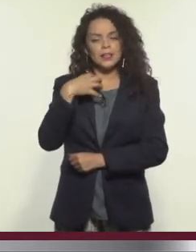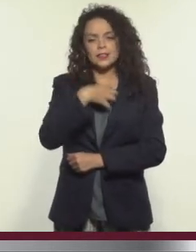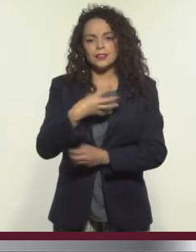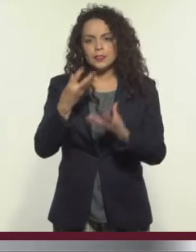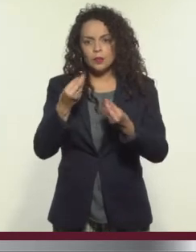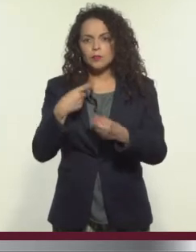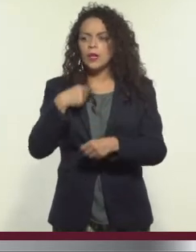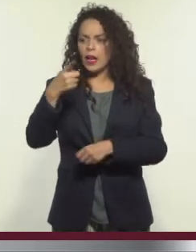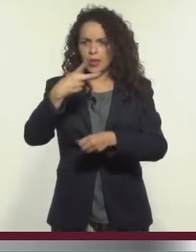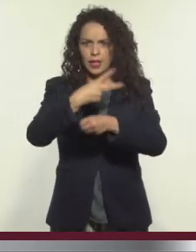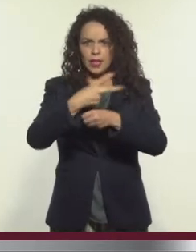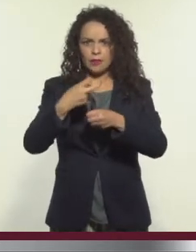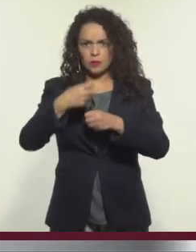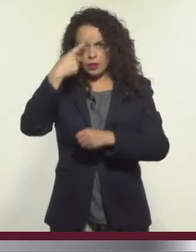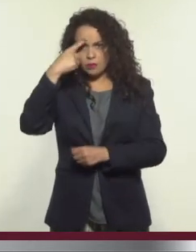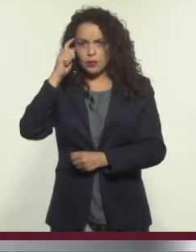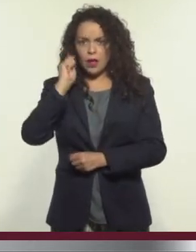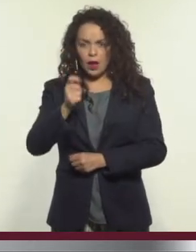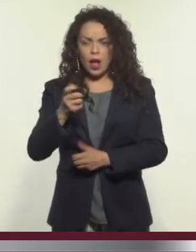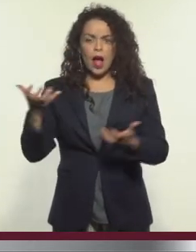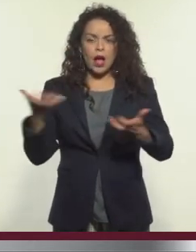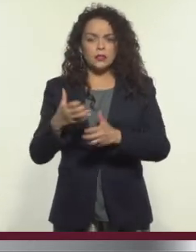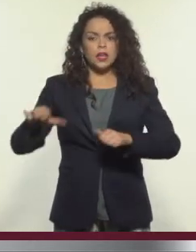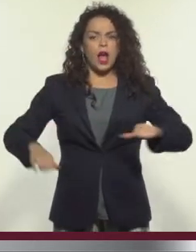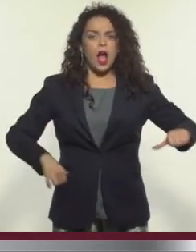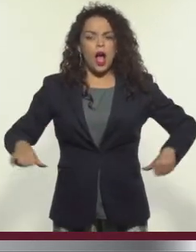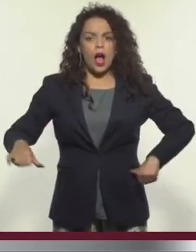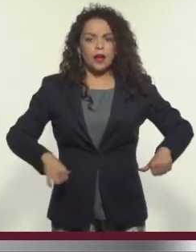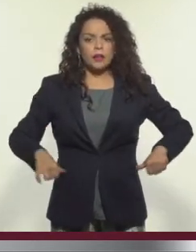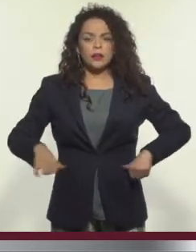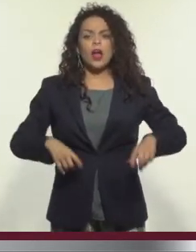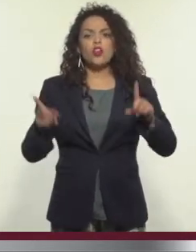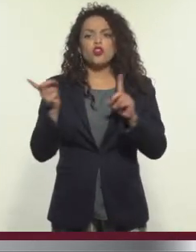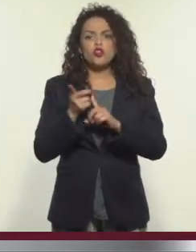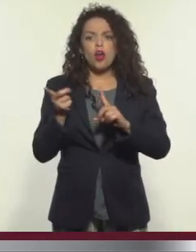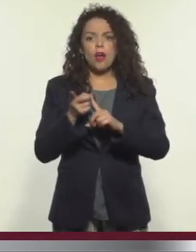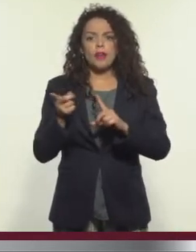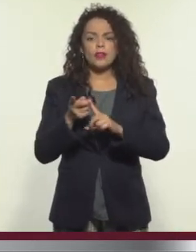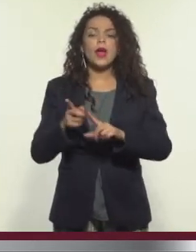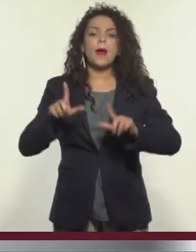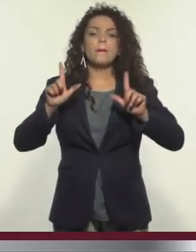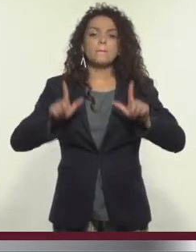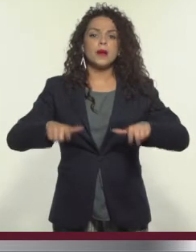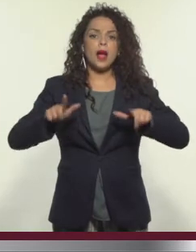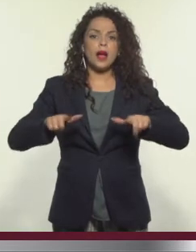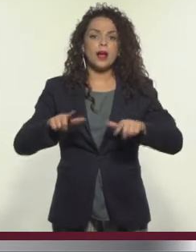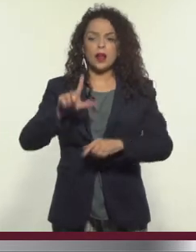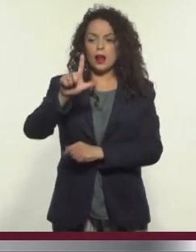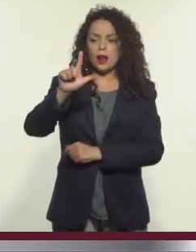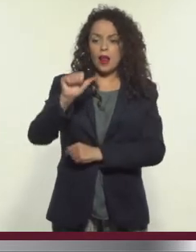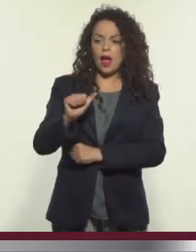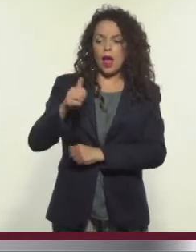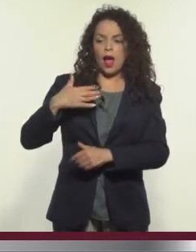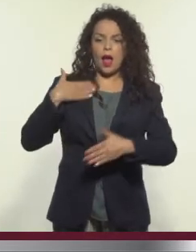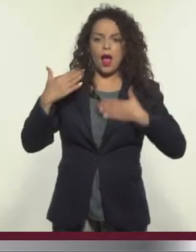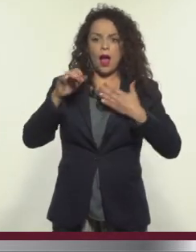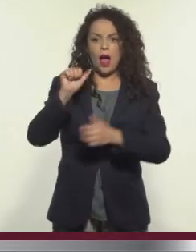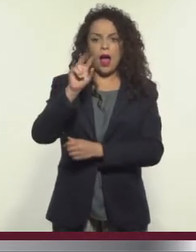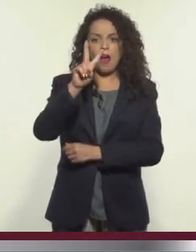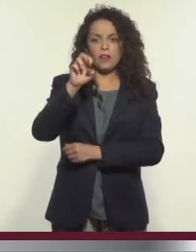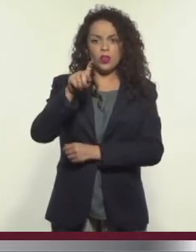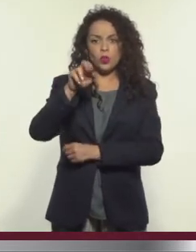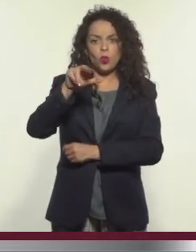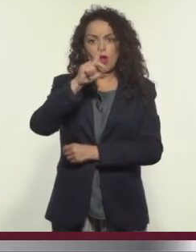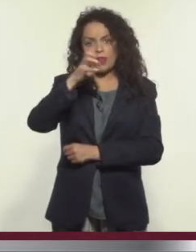más, los invitaría a entrar a un ejercicio que aparece en la página de La Aventura de Aprender